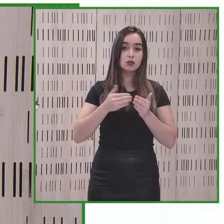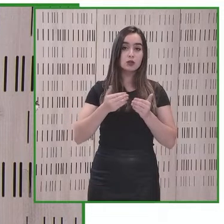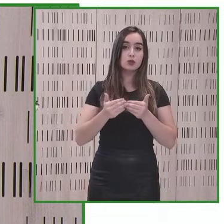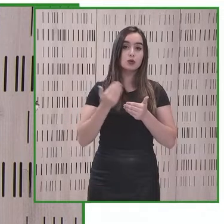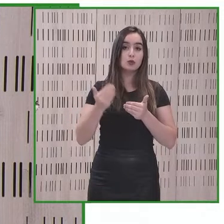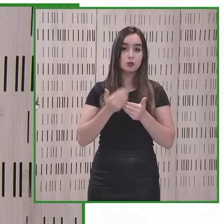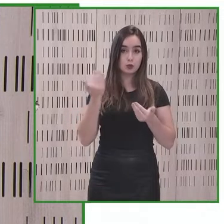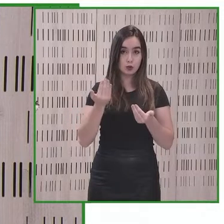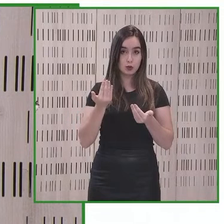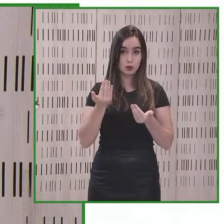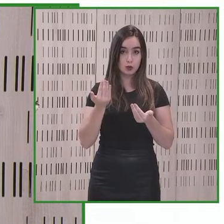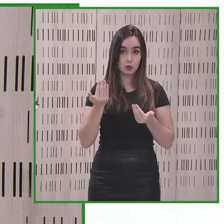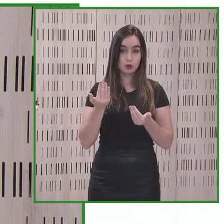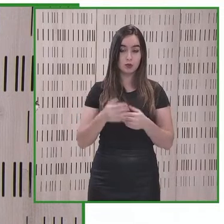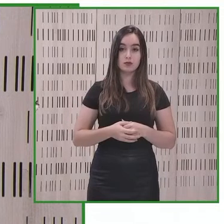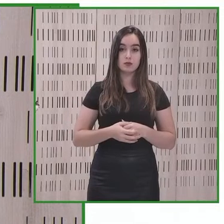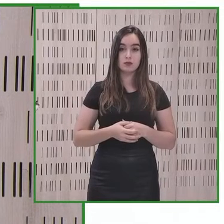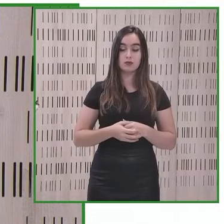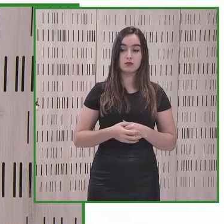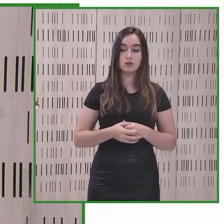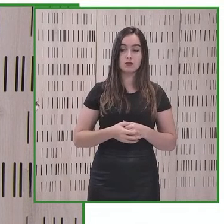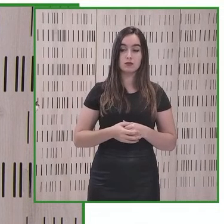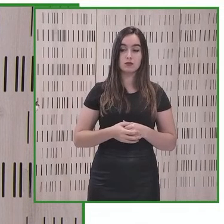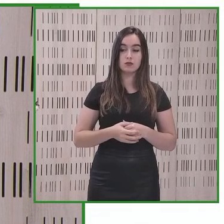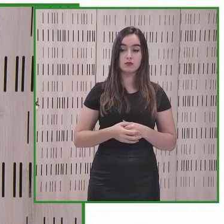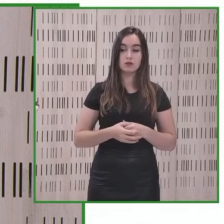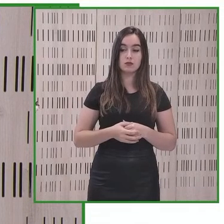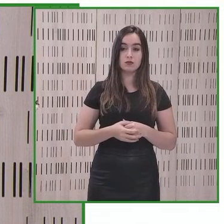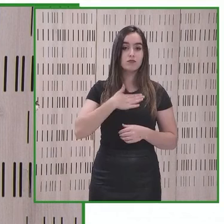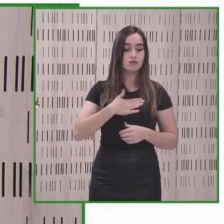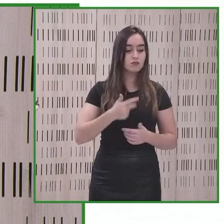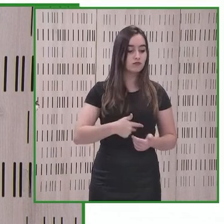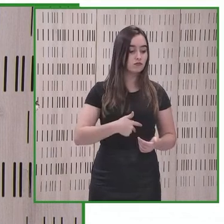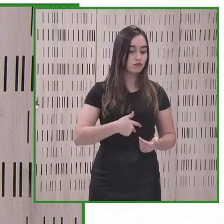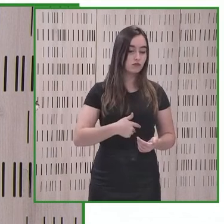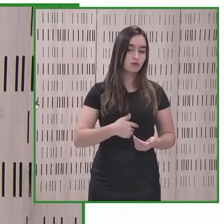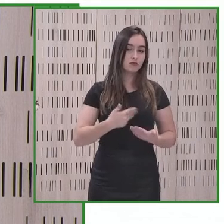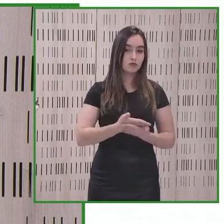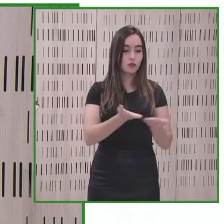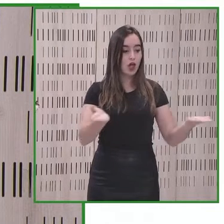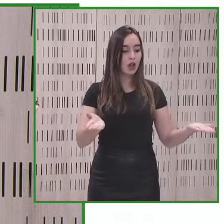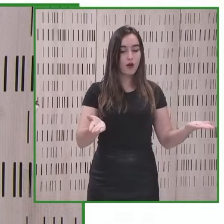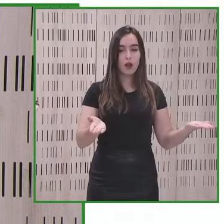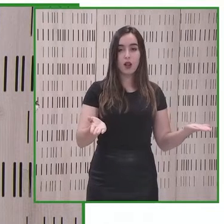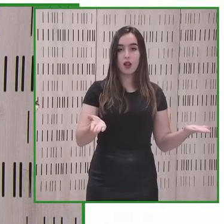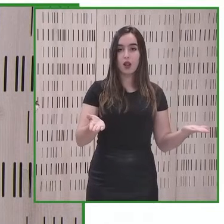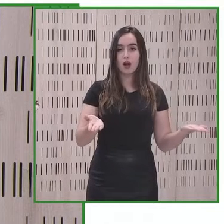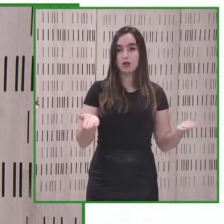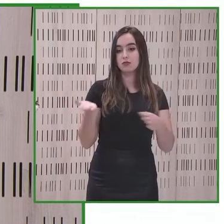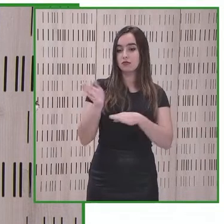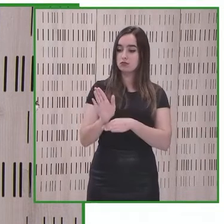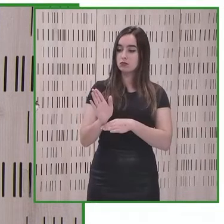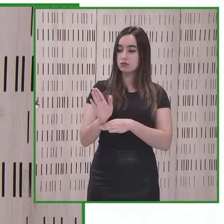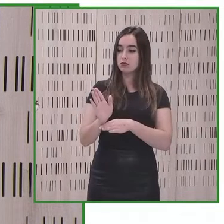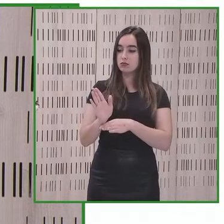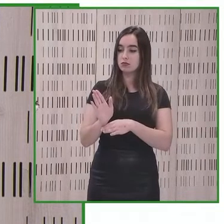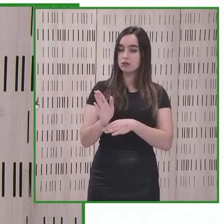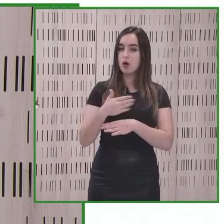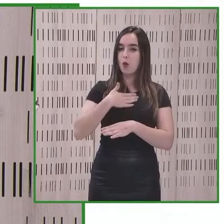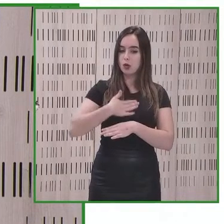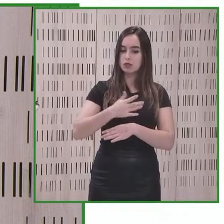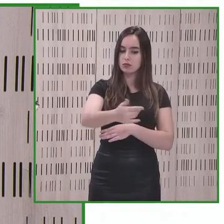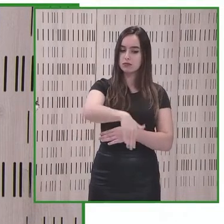poner la fila en la entropía poner en su agenda también la